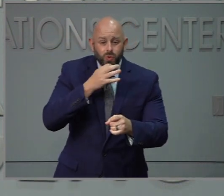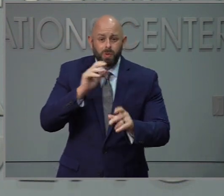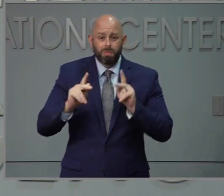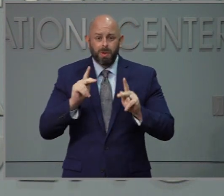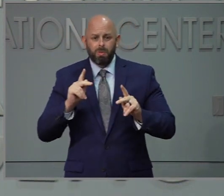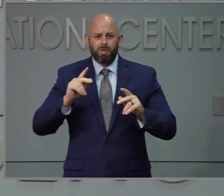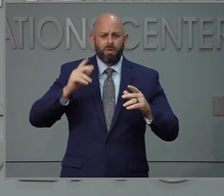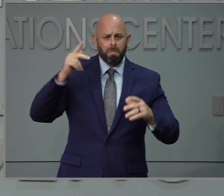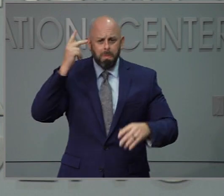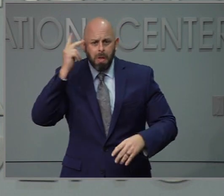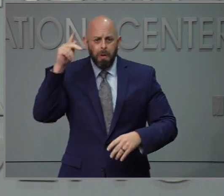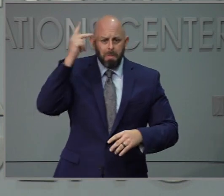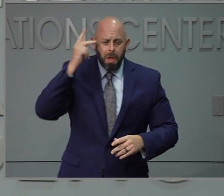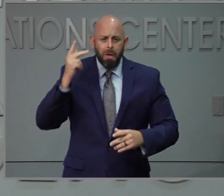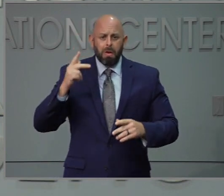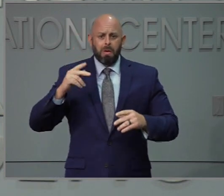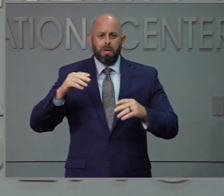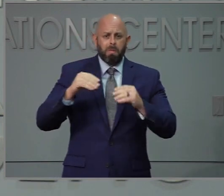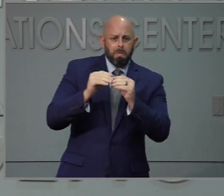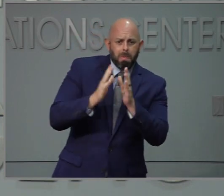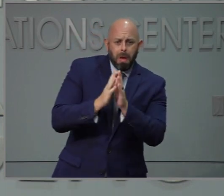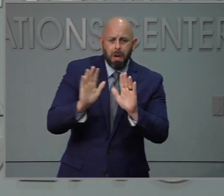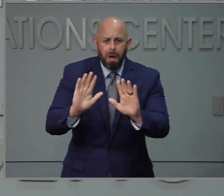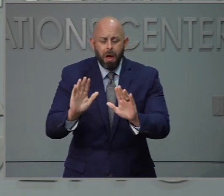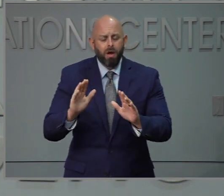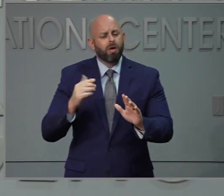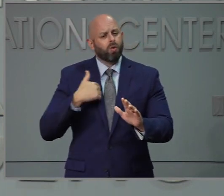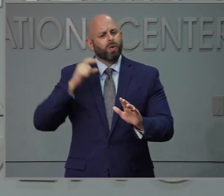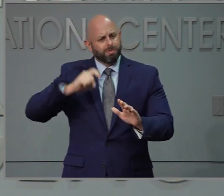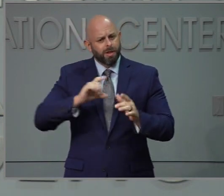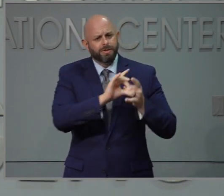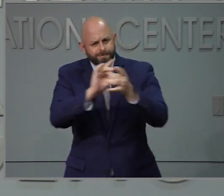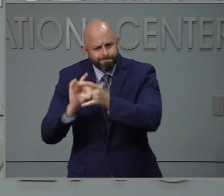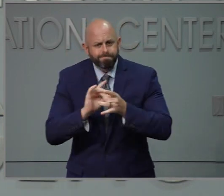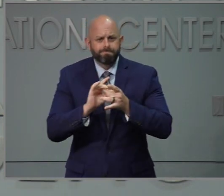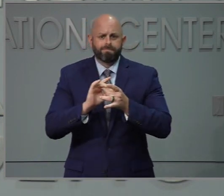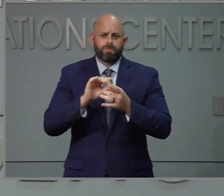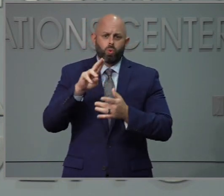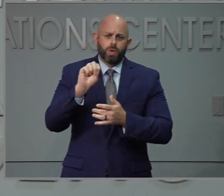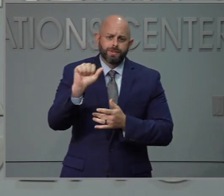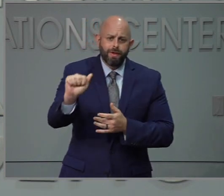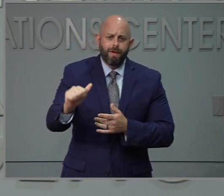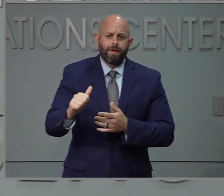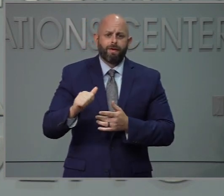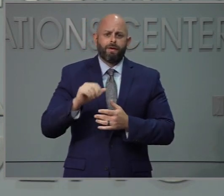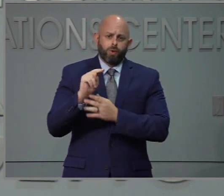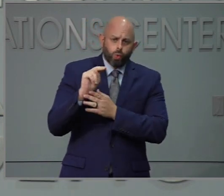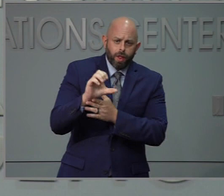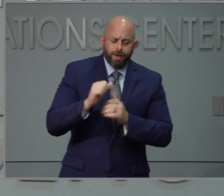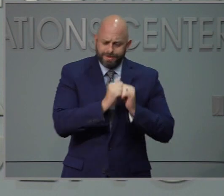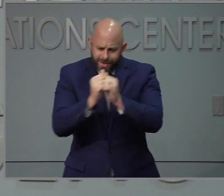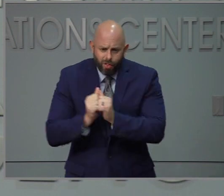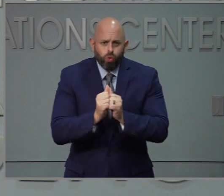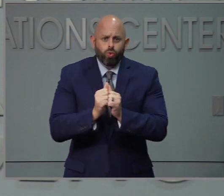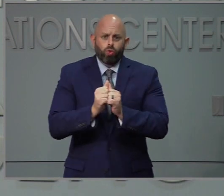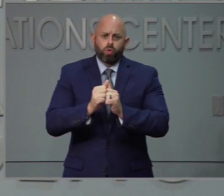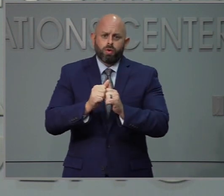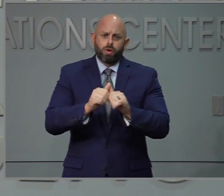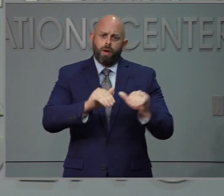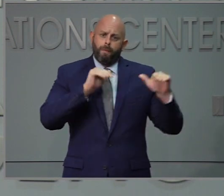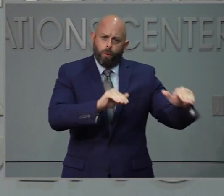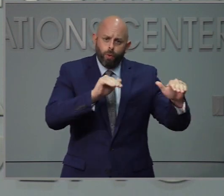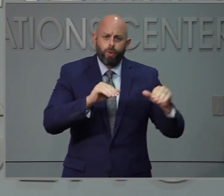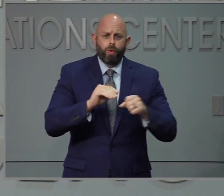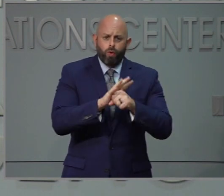las esta elecciones y todos en el estado debemos unirnos y en el país también para poder combatir el virus, esto no ha